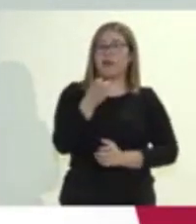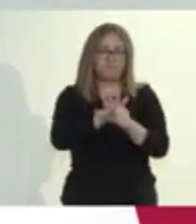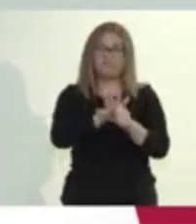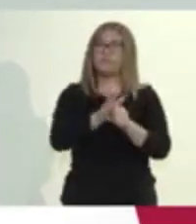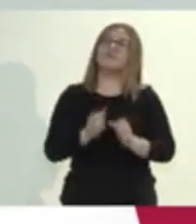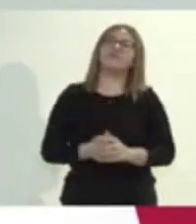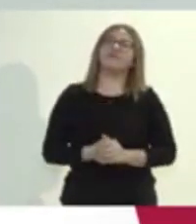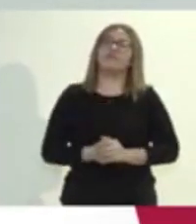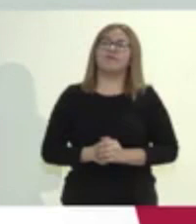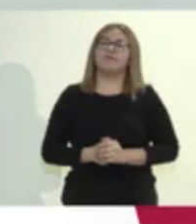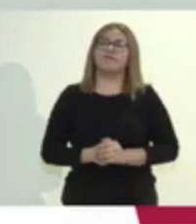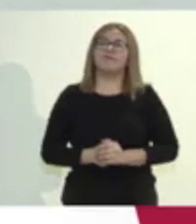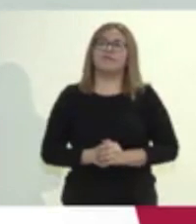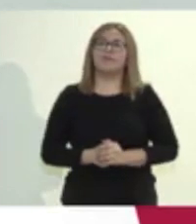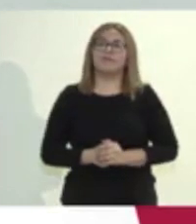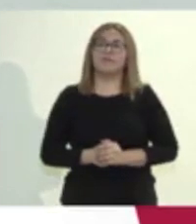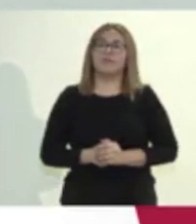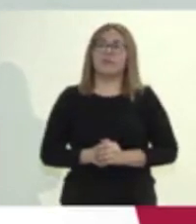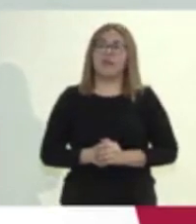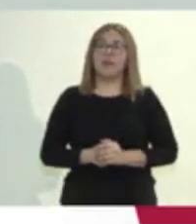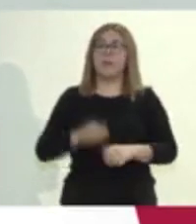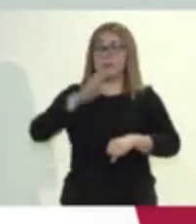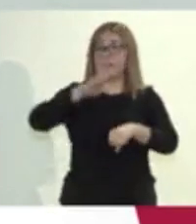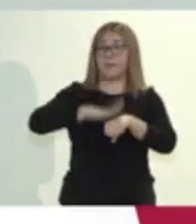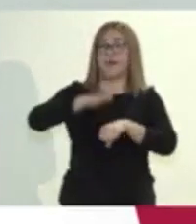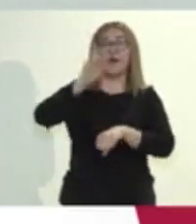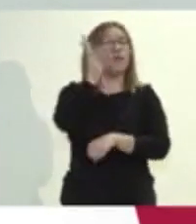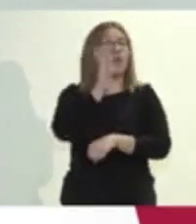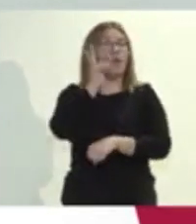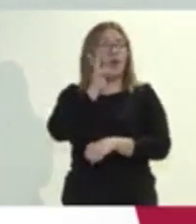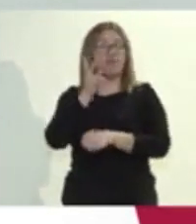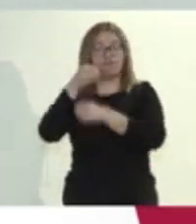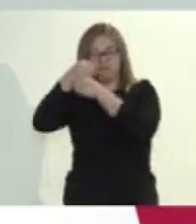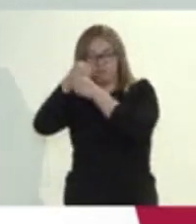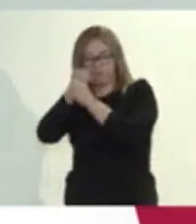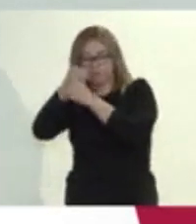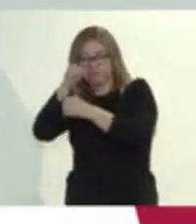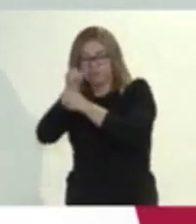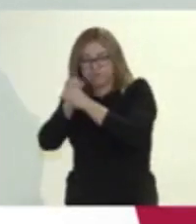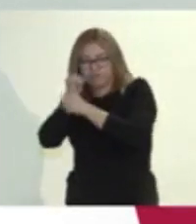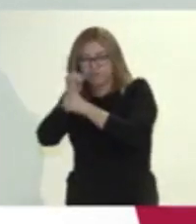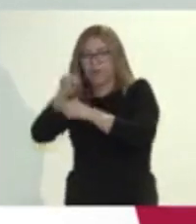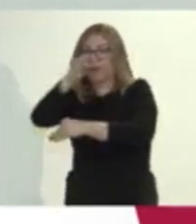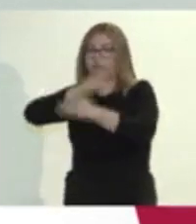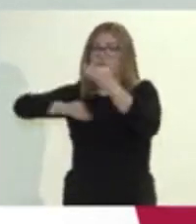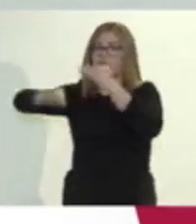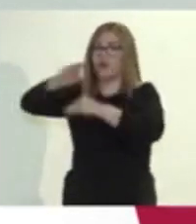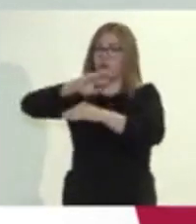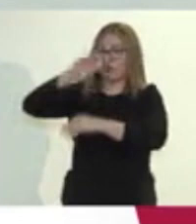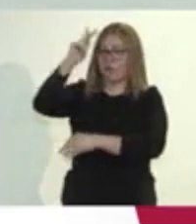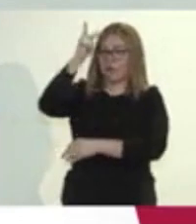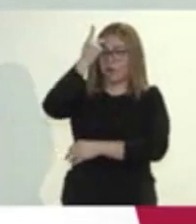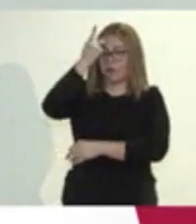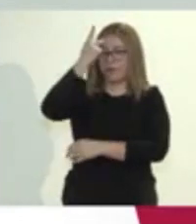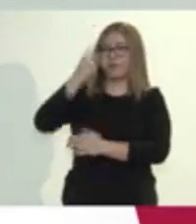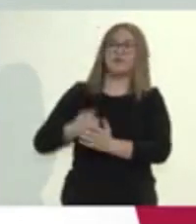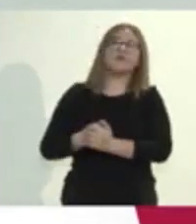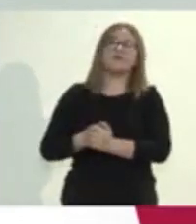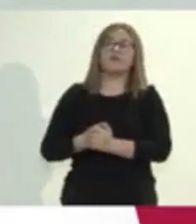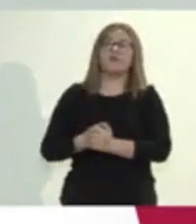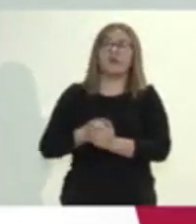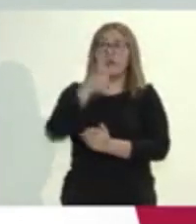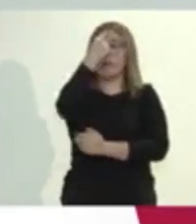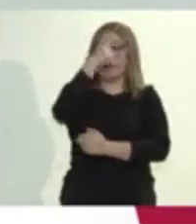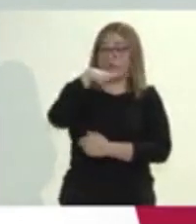Va a incrementar el número de pruebas que vamos a estar realizando en todo el territorio potosino para la